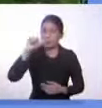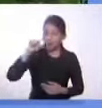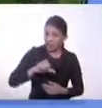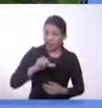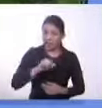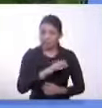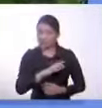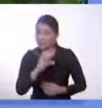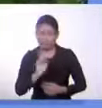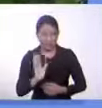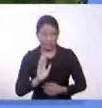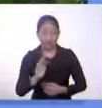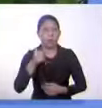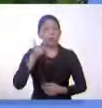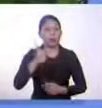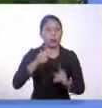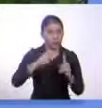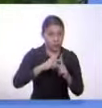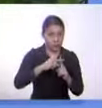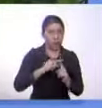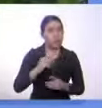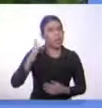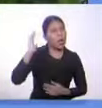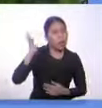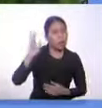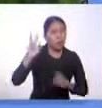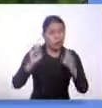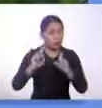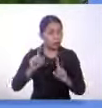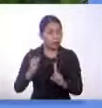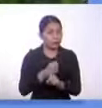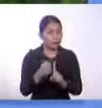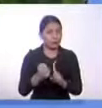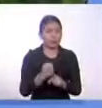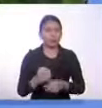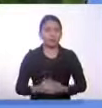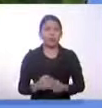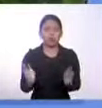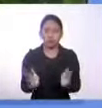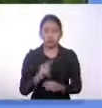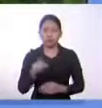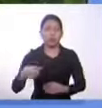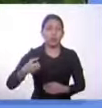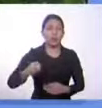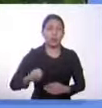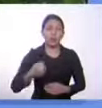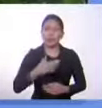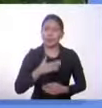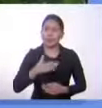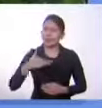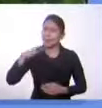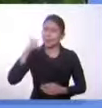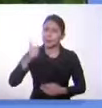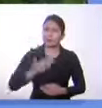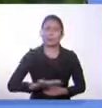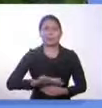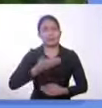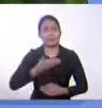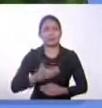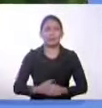y reforzar los buenos. Dar charlas sobre el bullying. Promover que los alumnos tengan más y mejor autoestima.